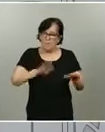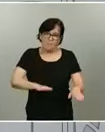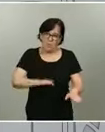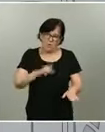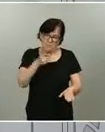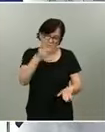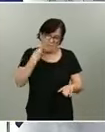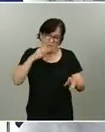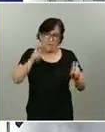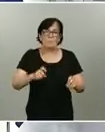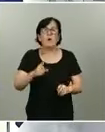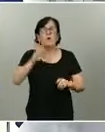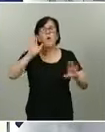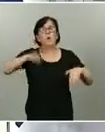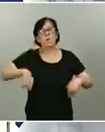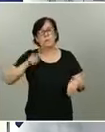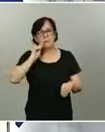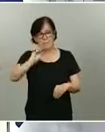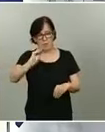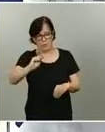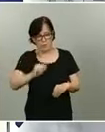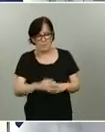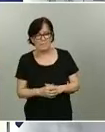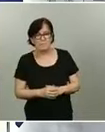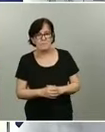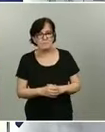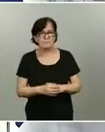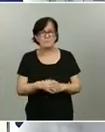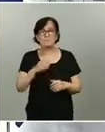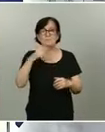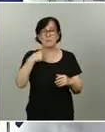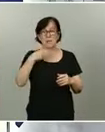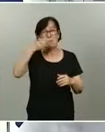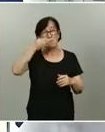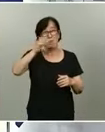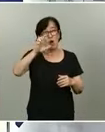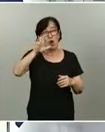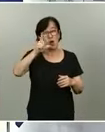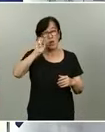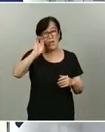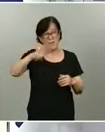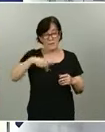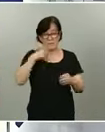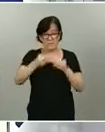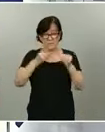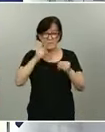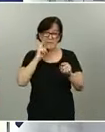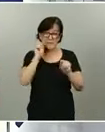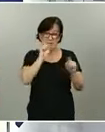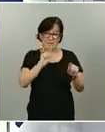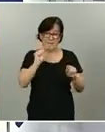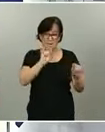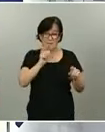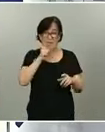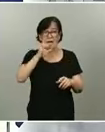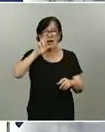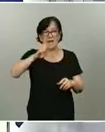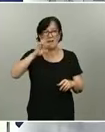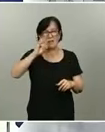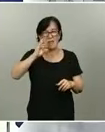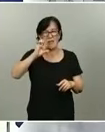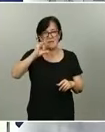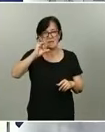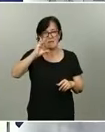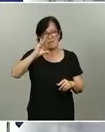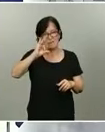última pregunta, doctor. El boletín le pregunta respecto a los tratamientos del antiviral rendesivir que se están dando en los hospitales. ¿Qué